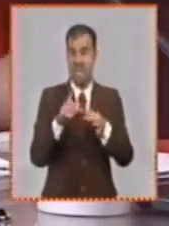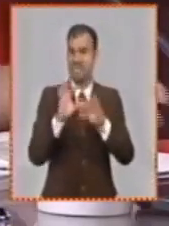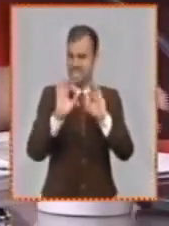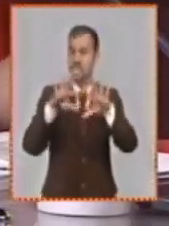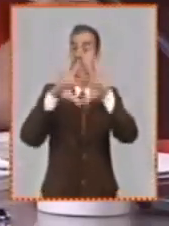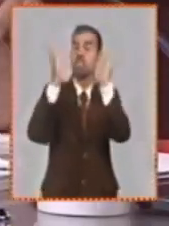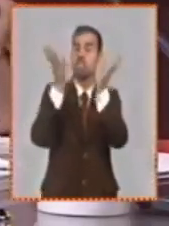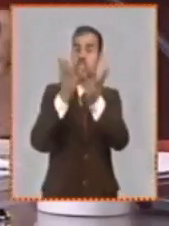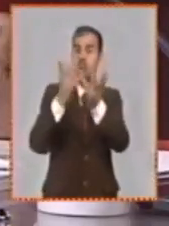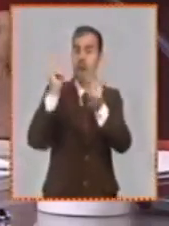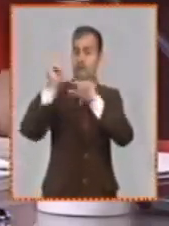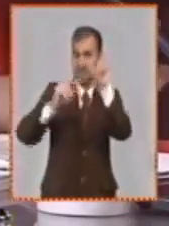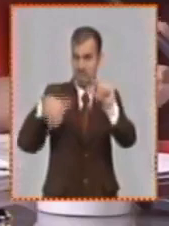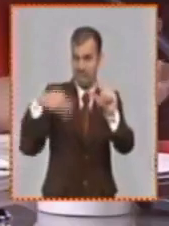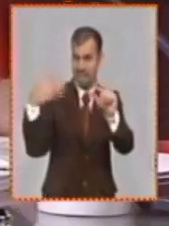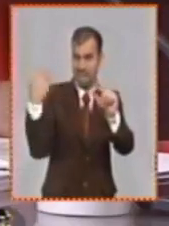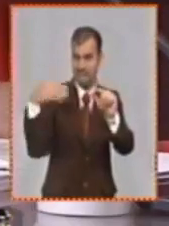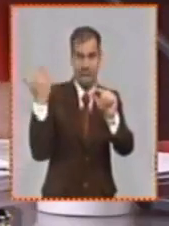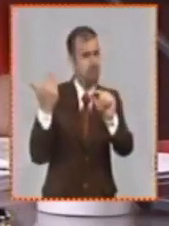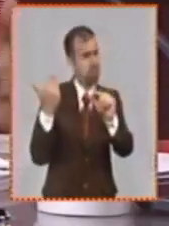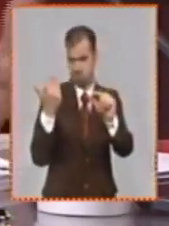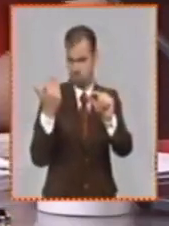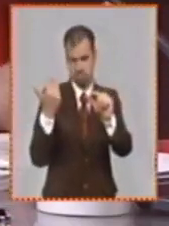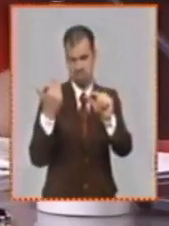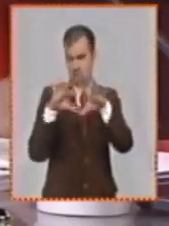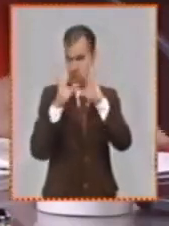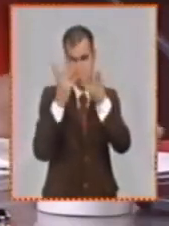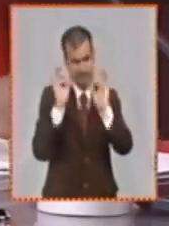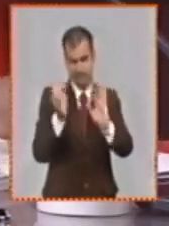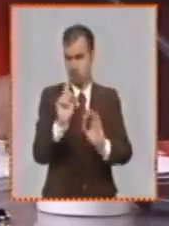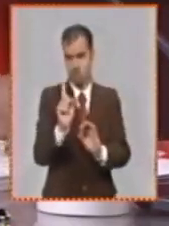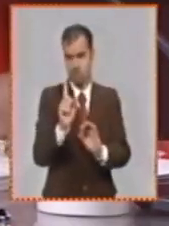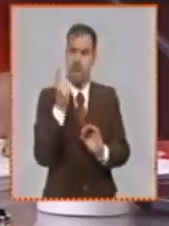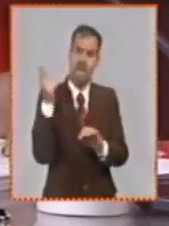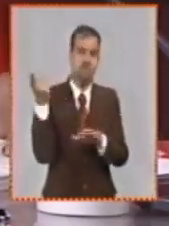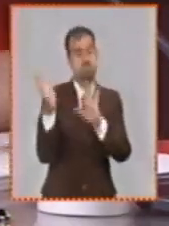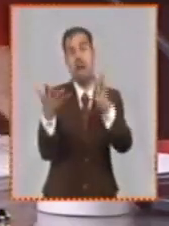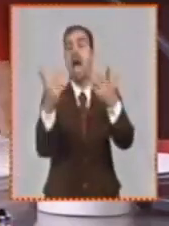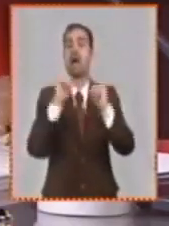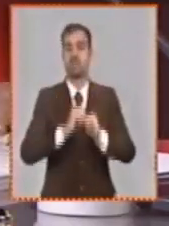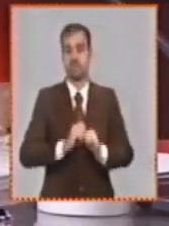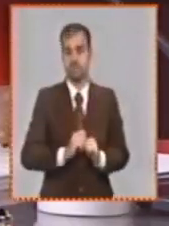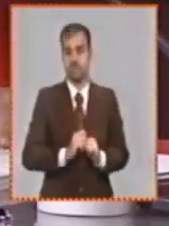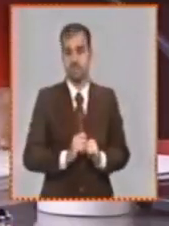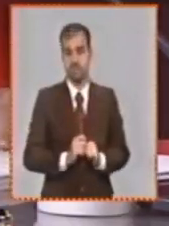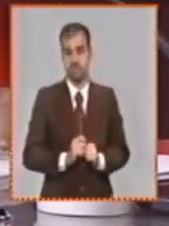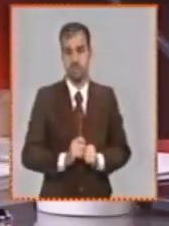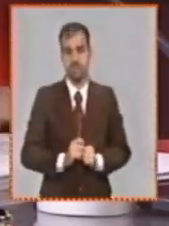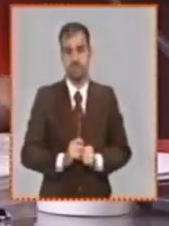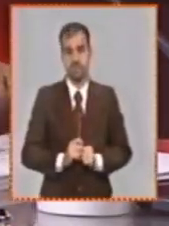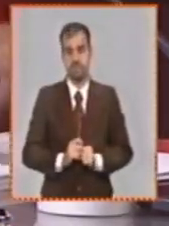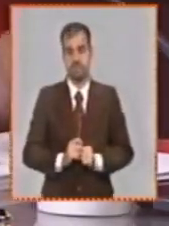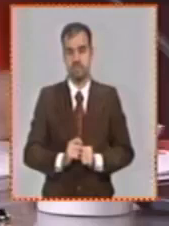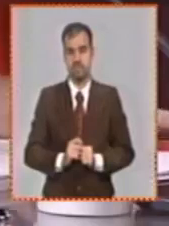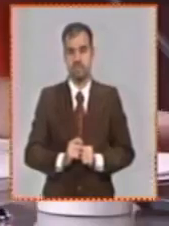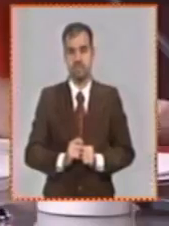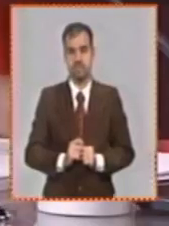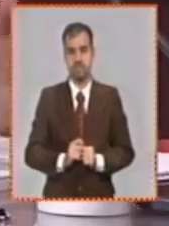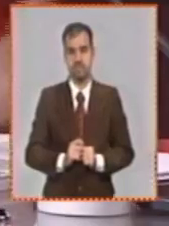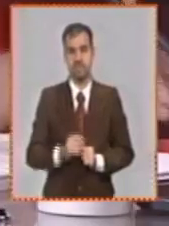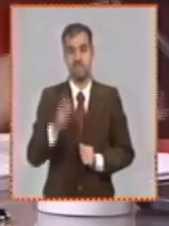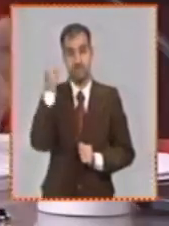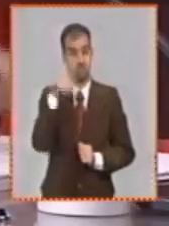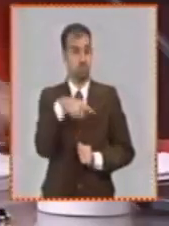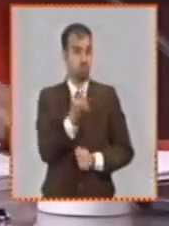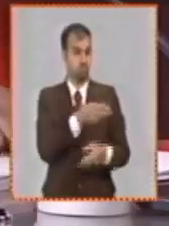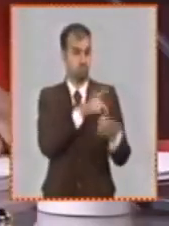las violaciones que por diferentes vías nos hace conocer la población y que vivimos también nosotros en el marco